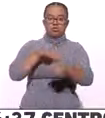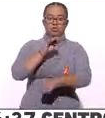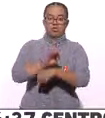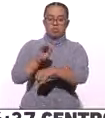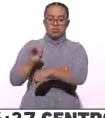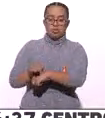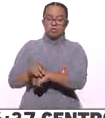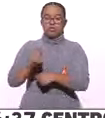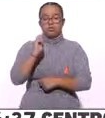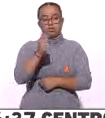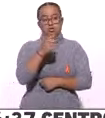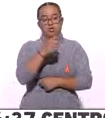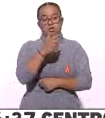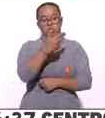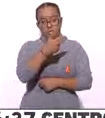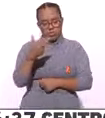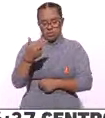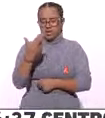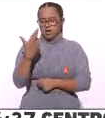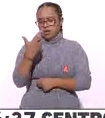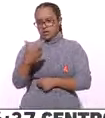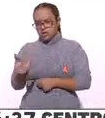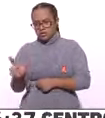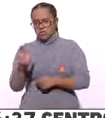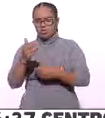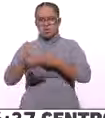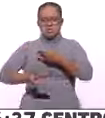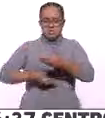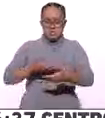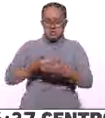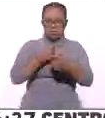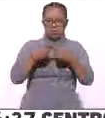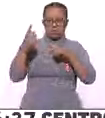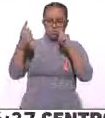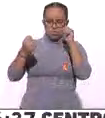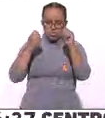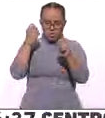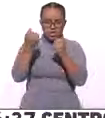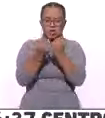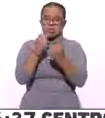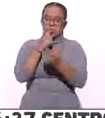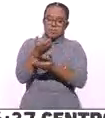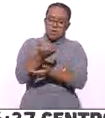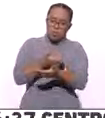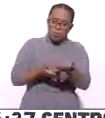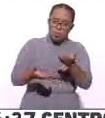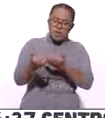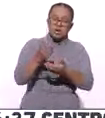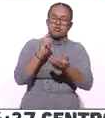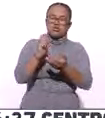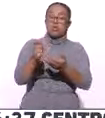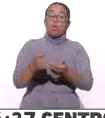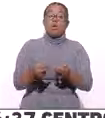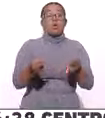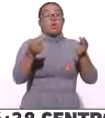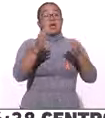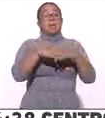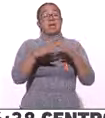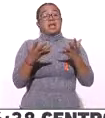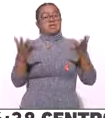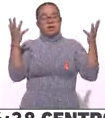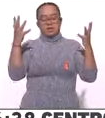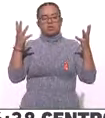el hospedaje, los restaurantes, los servicios turísticos, los comercios al pormenor y también hay que decir una cosa,